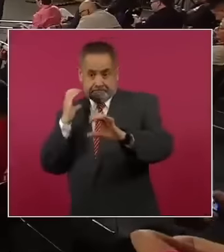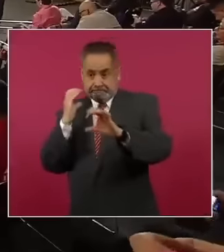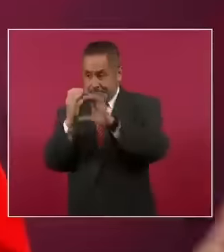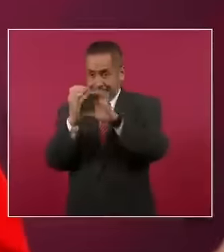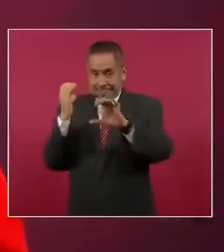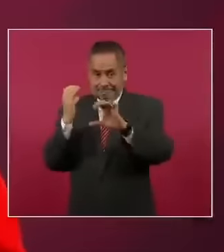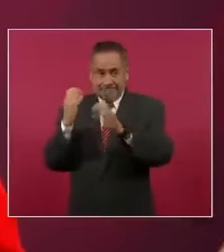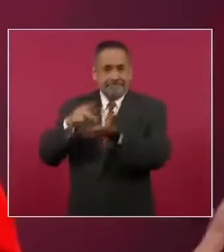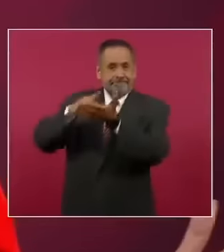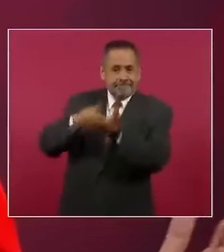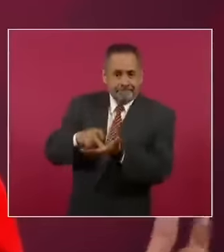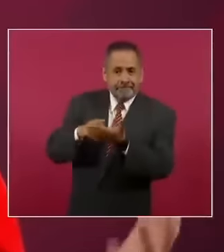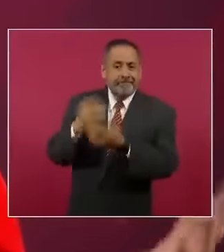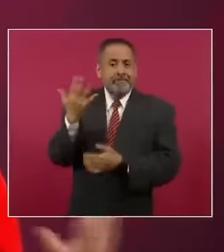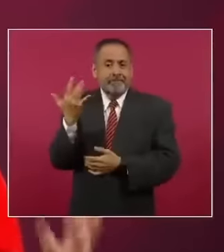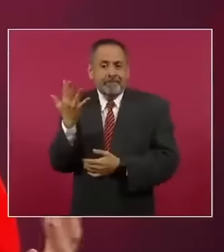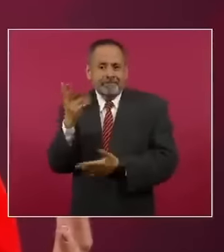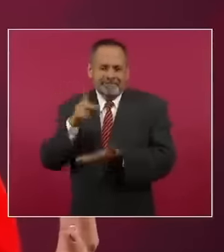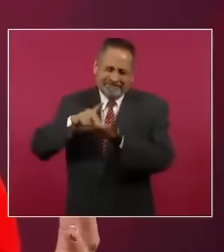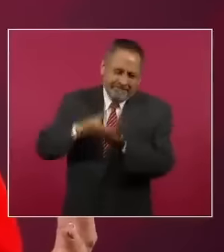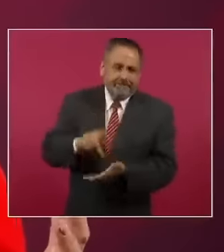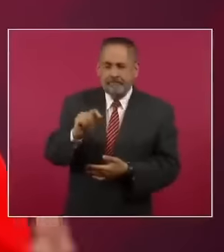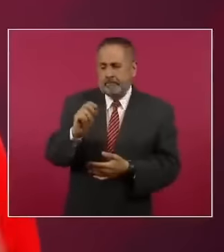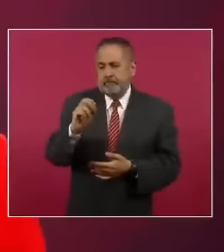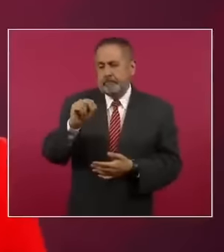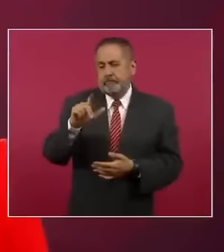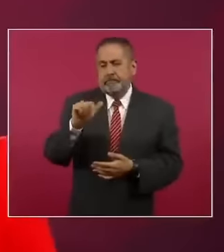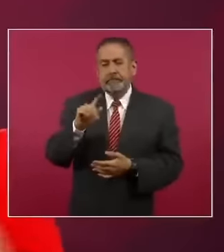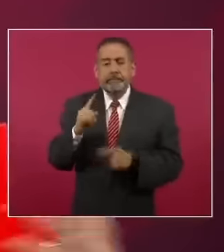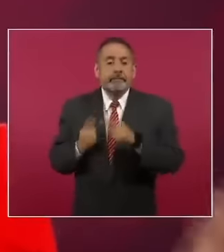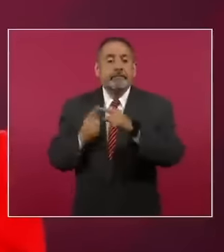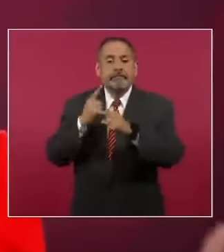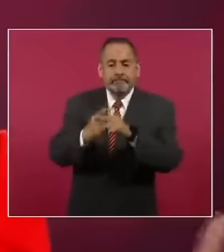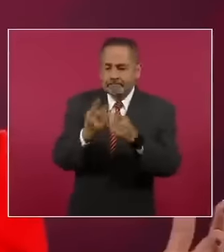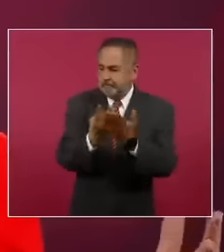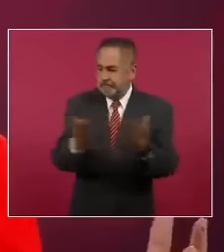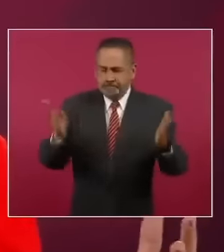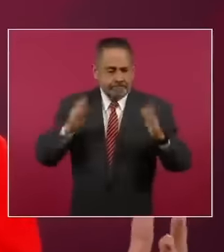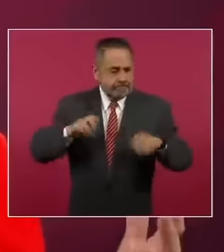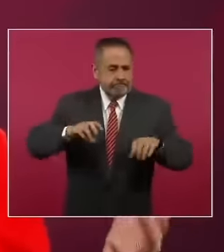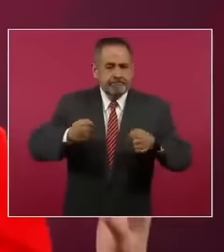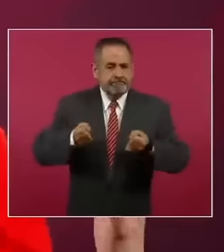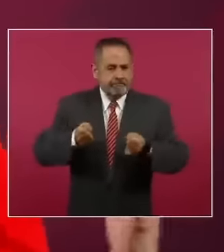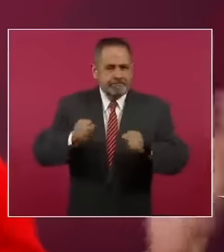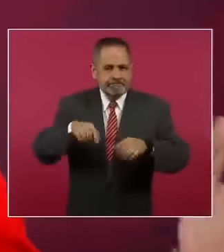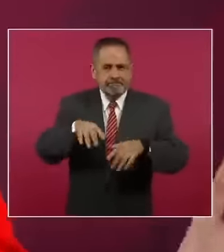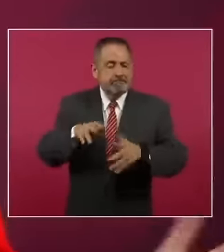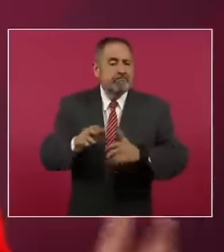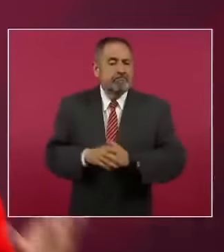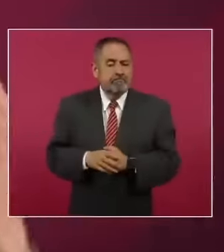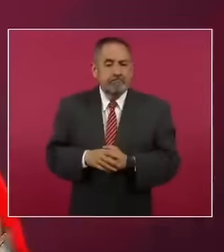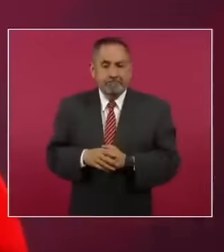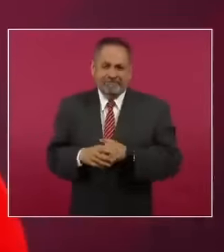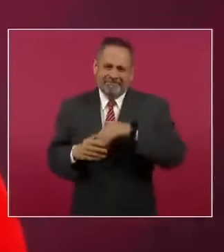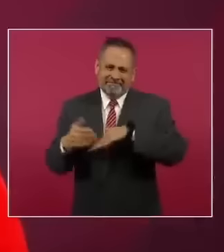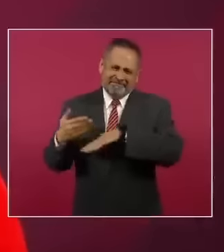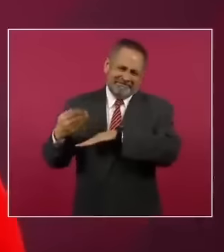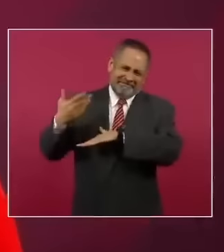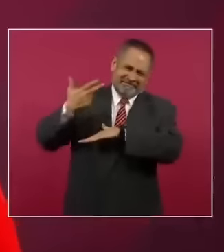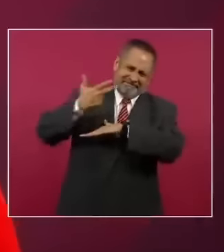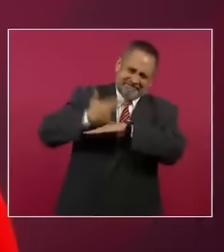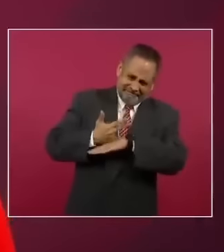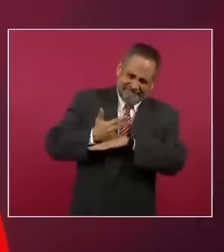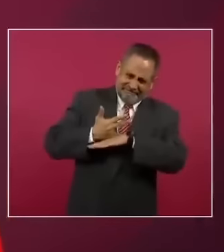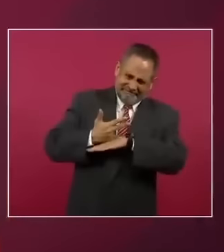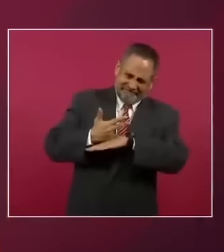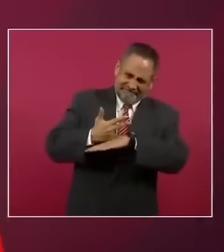pesa más de 50 toneladas, más la cabina. Se tiene que llevar en grandes plataformas en las cuales se estará trasladando más